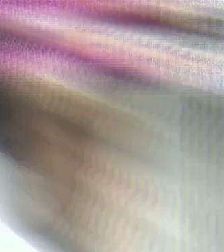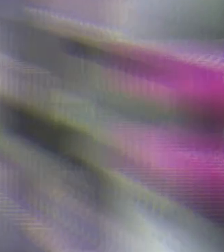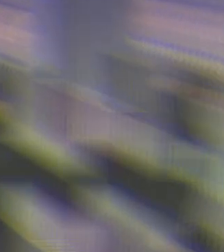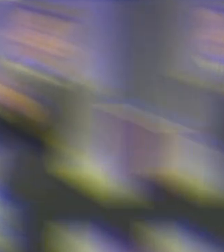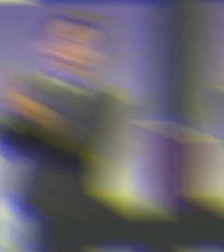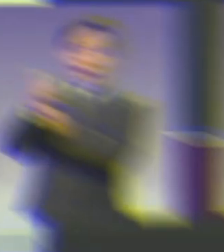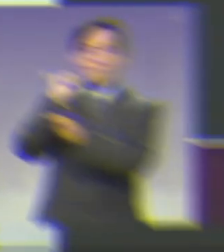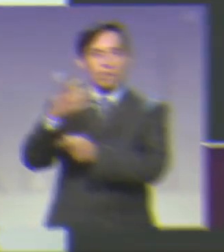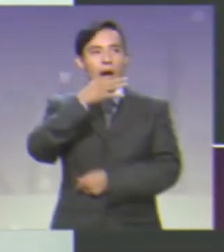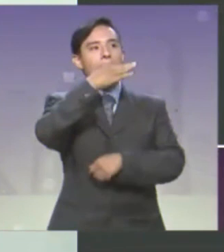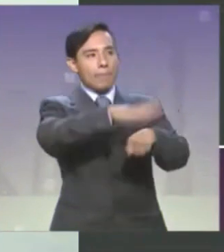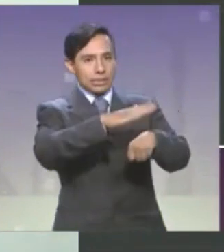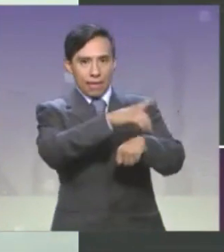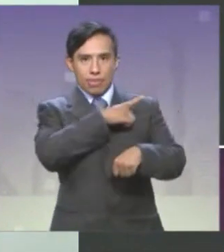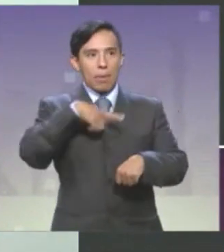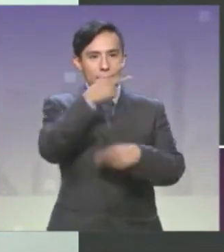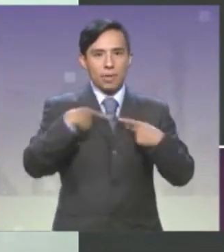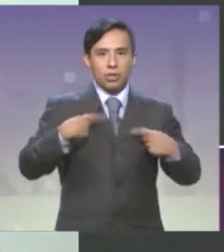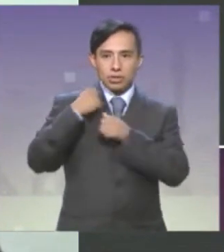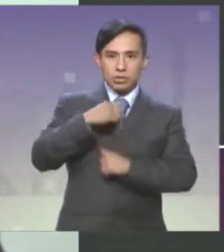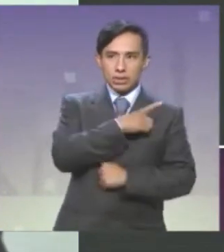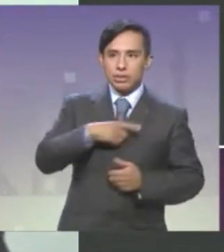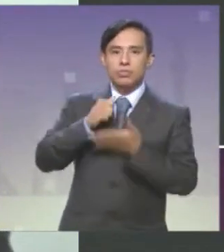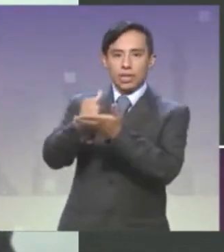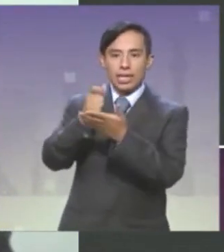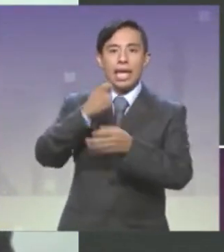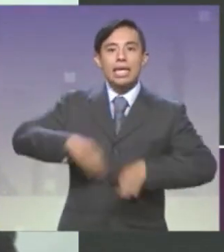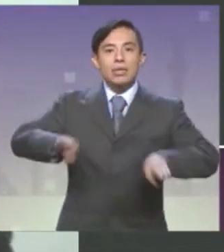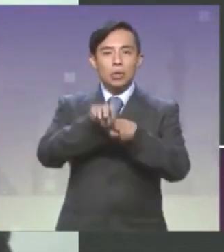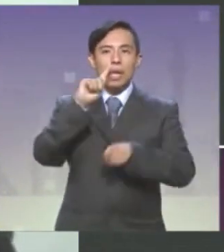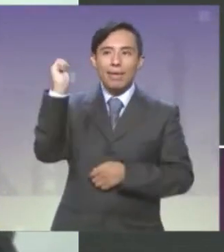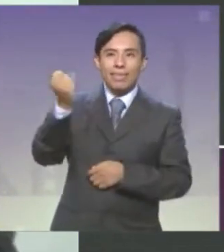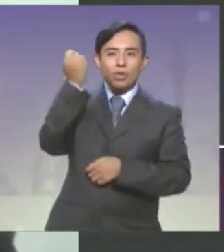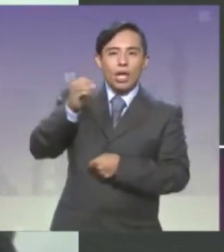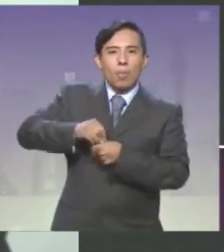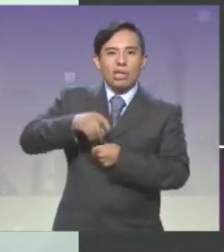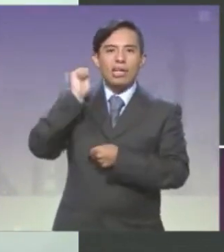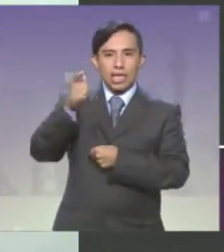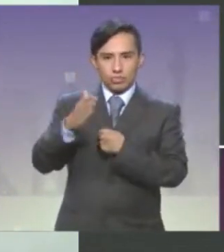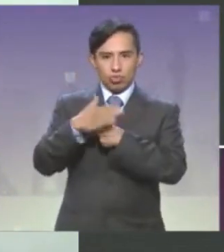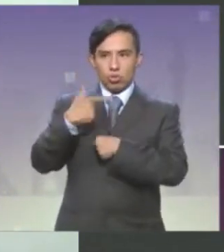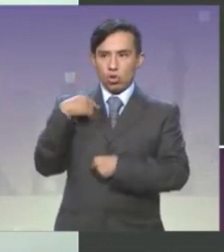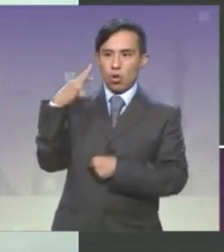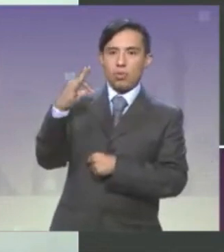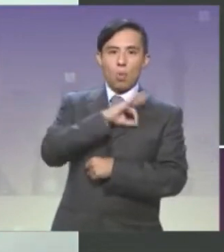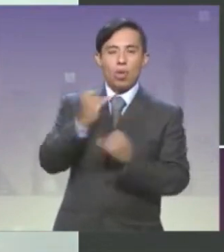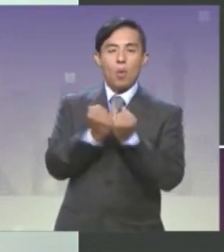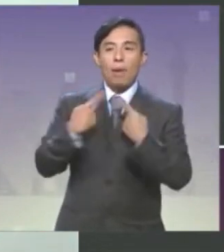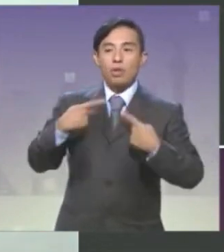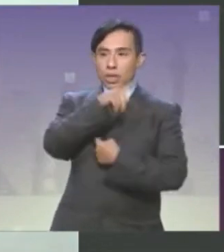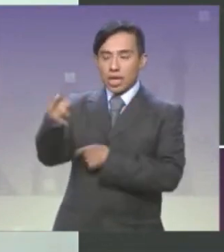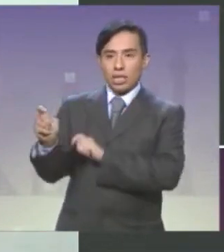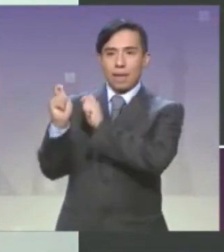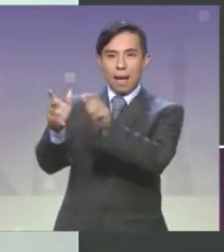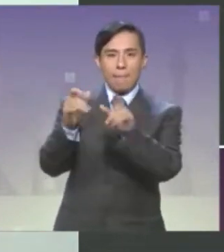luminarias. También hay que hacer uso de la tecnología. Por ello, en mi gobierno se habilitará una aplicación en la que cualquier usuario podrá reportar